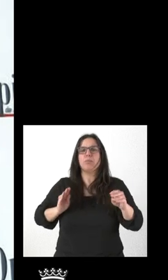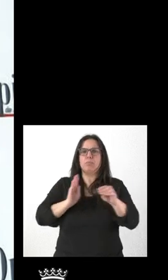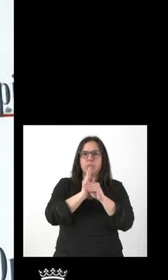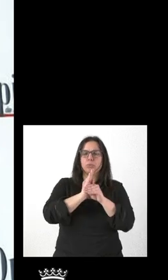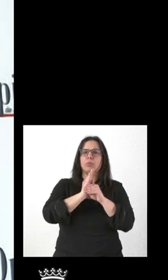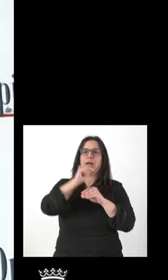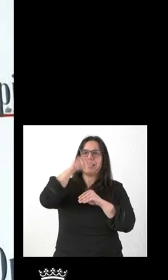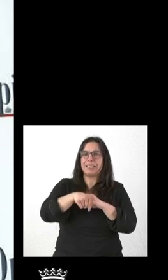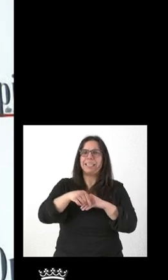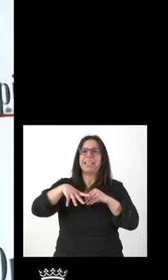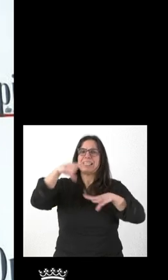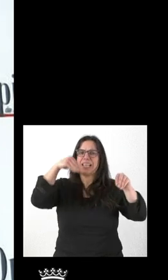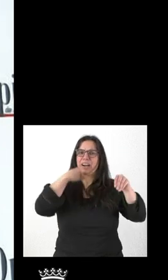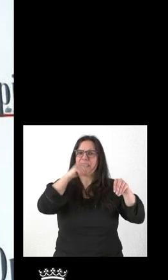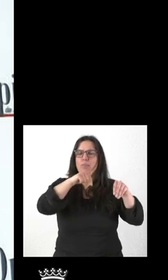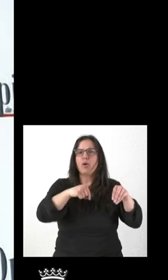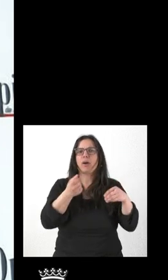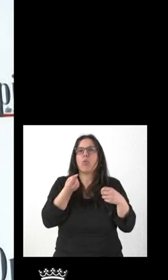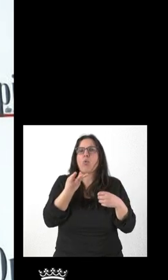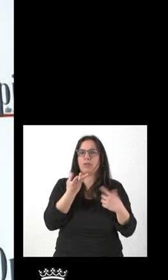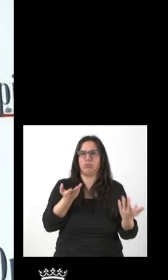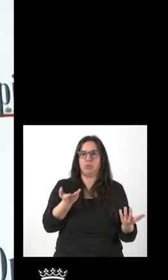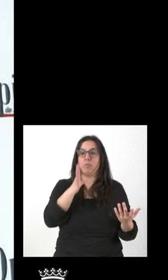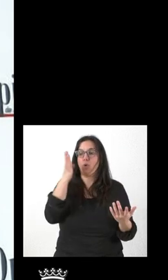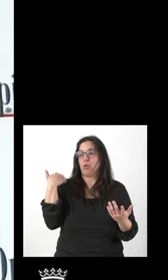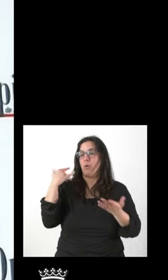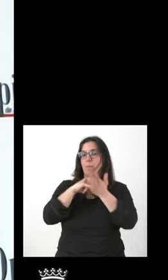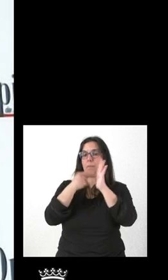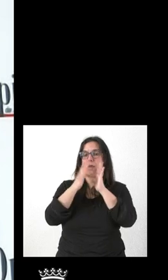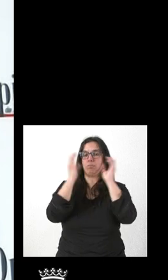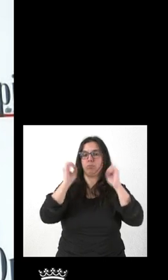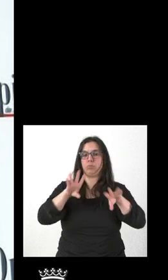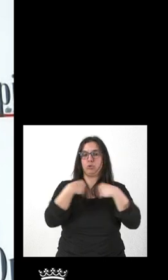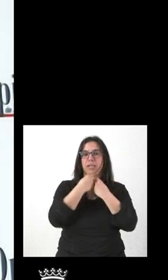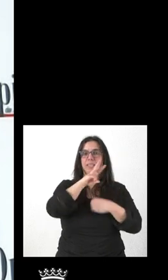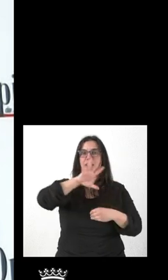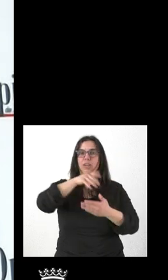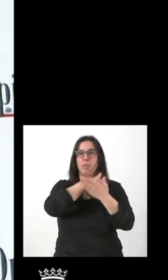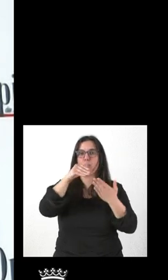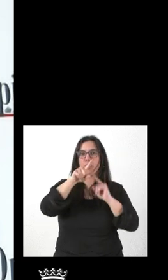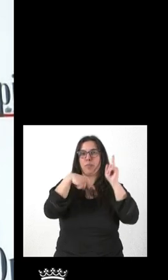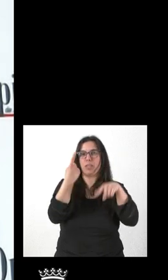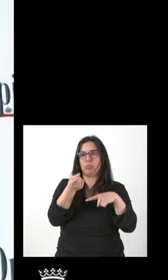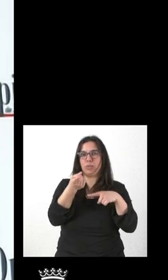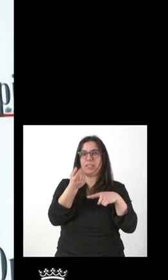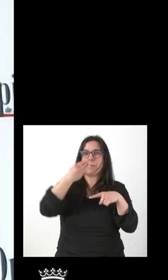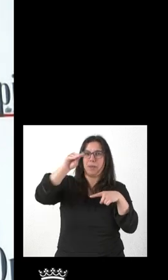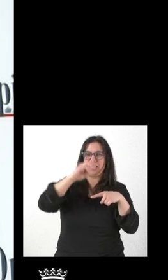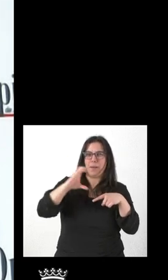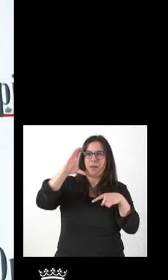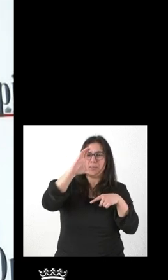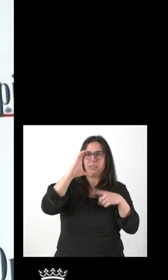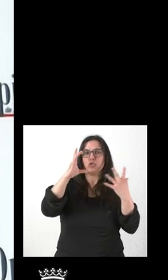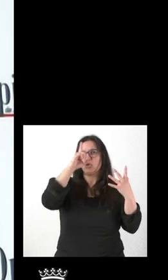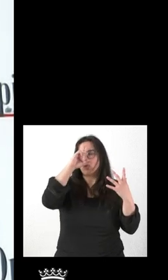Sierra de la Culebra? Porque el plan que aprobaron era de 35 millones, pero incluso lo ampliaron. Y no